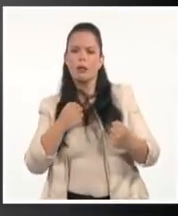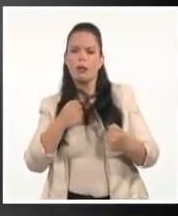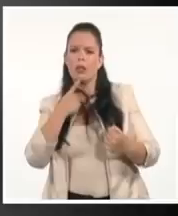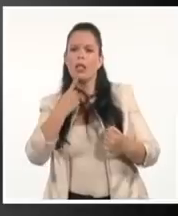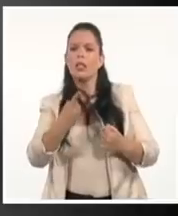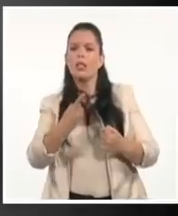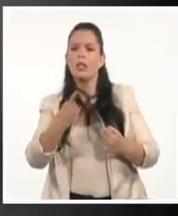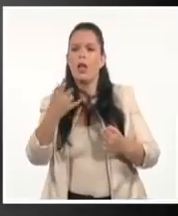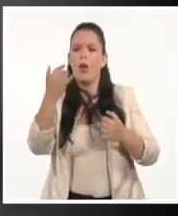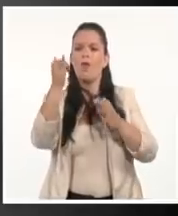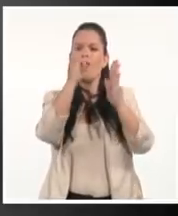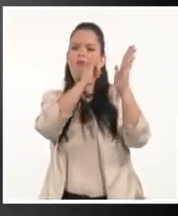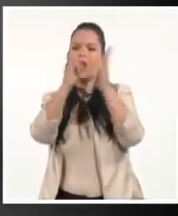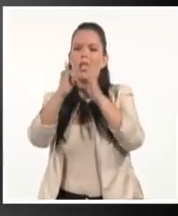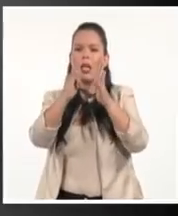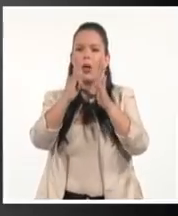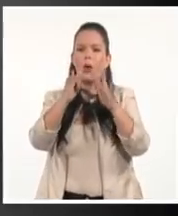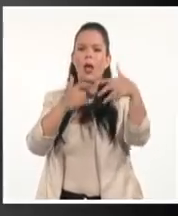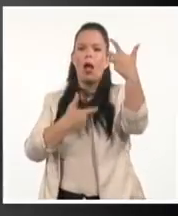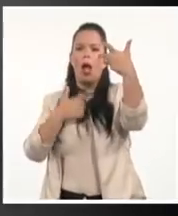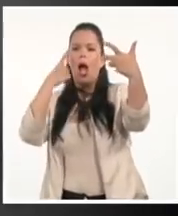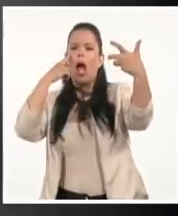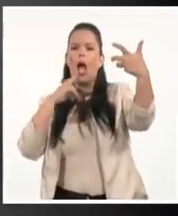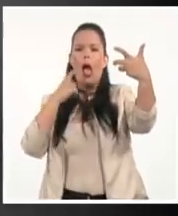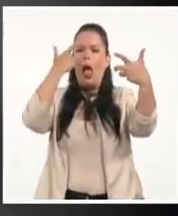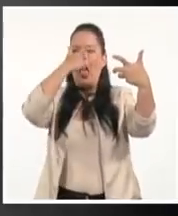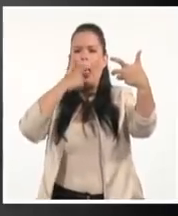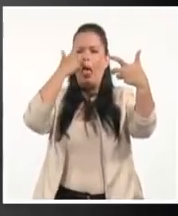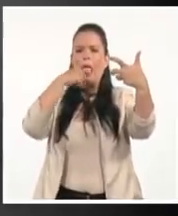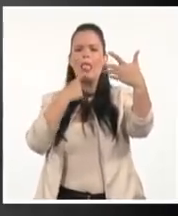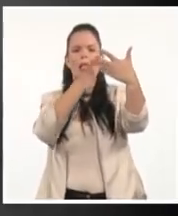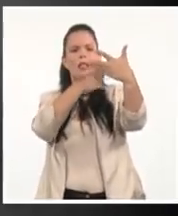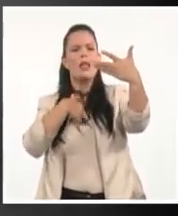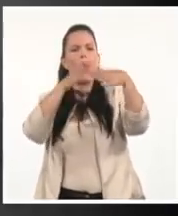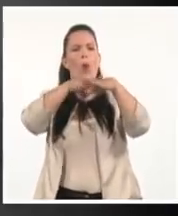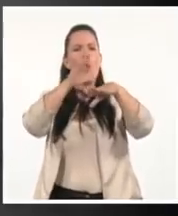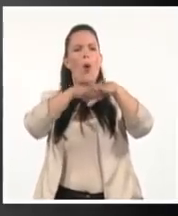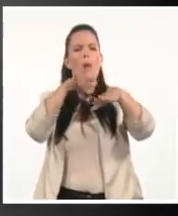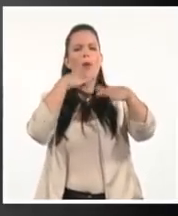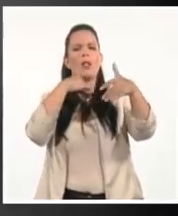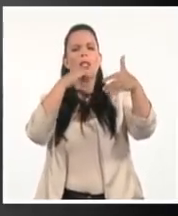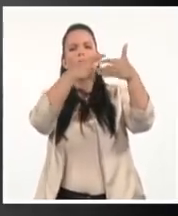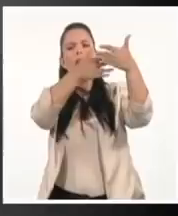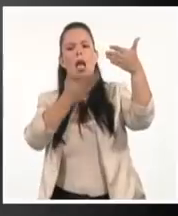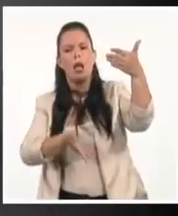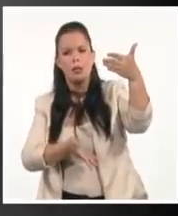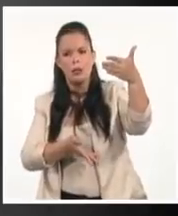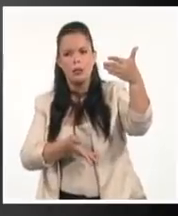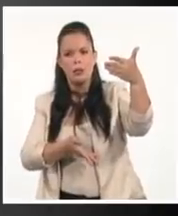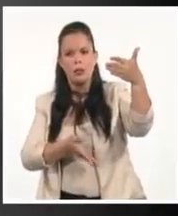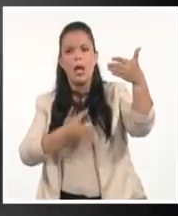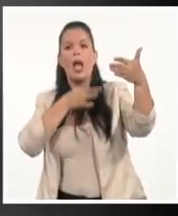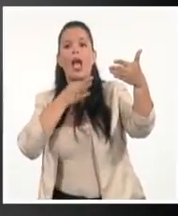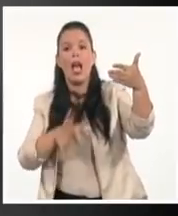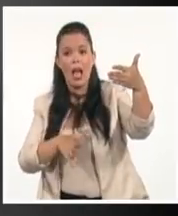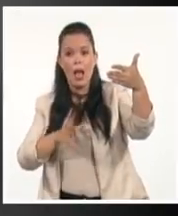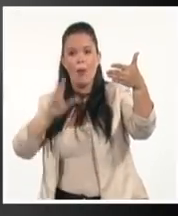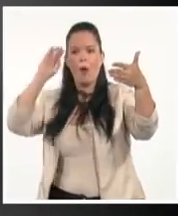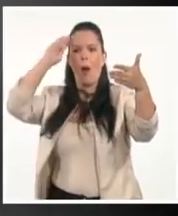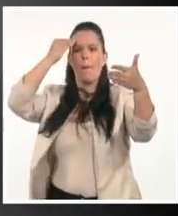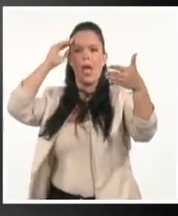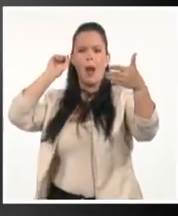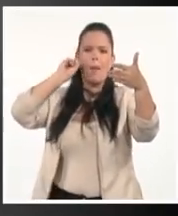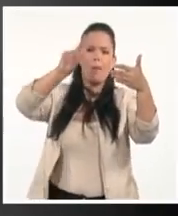a golpe y hagas un video y digas que fue la policía. Y si le caes a pedradas al policía y lo grabas, te voy a hacer